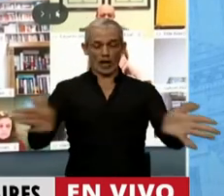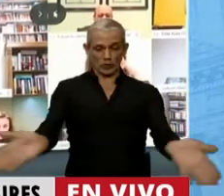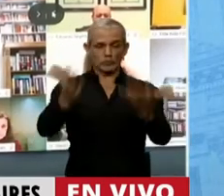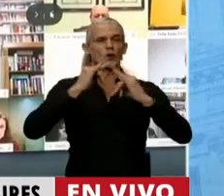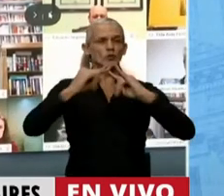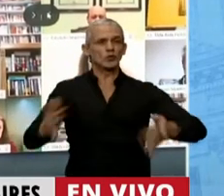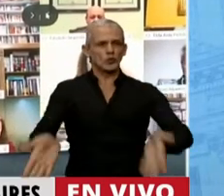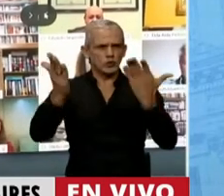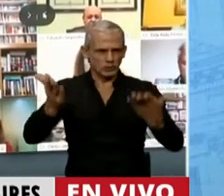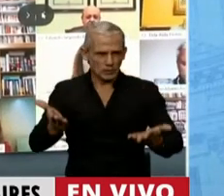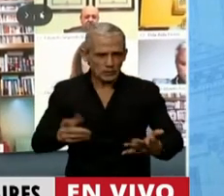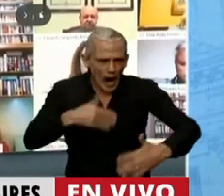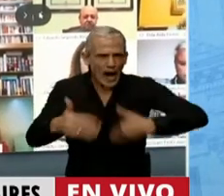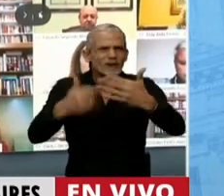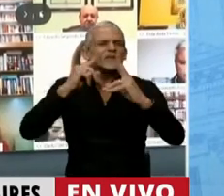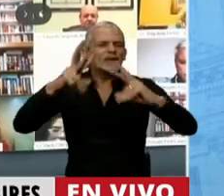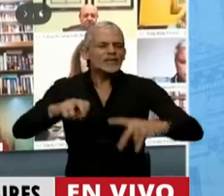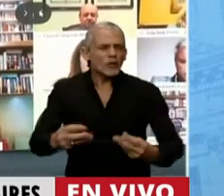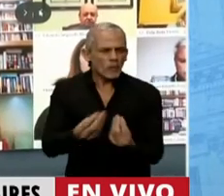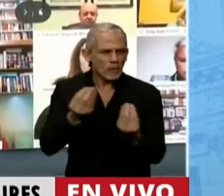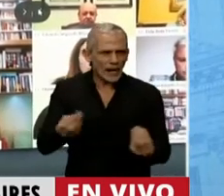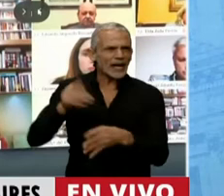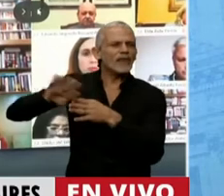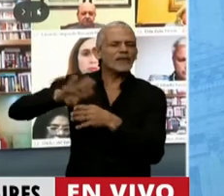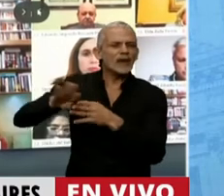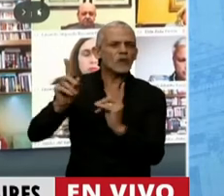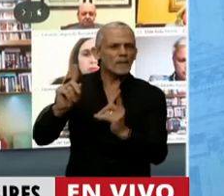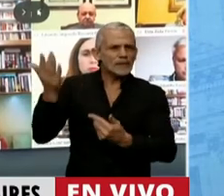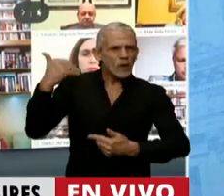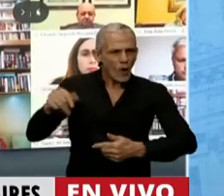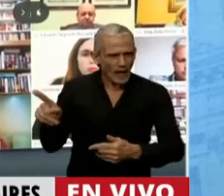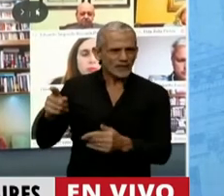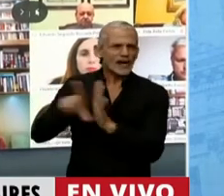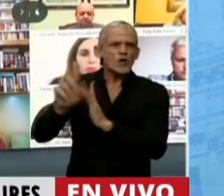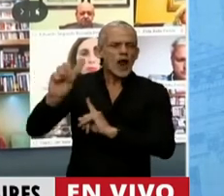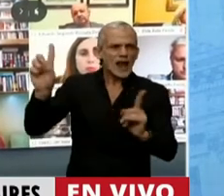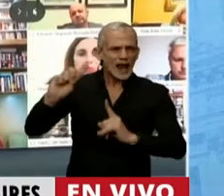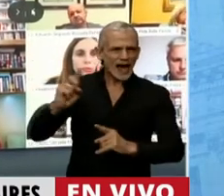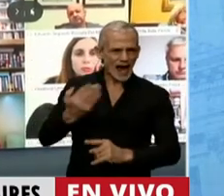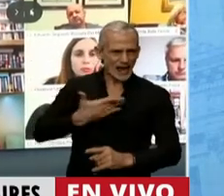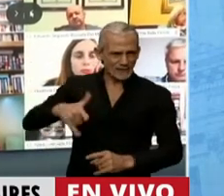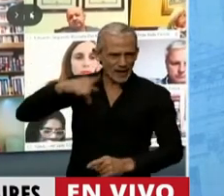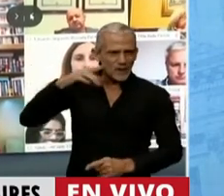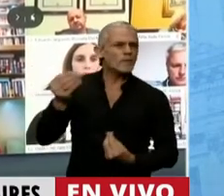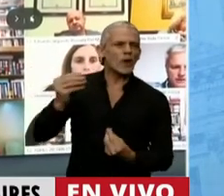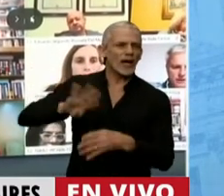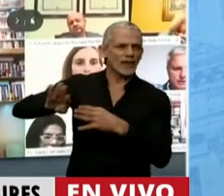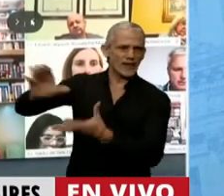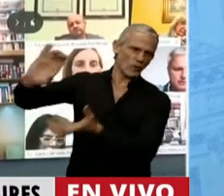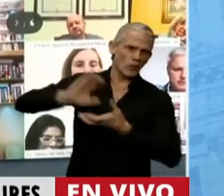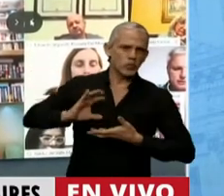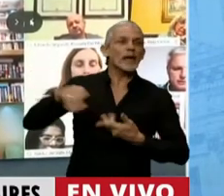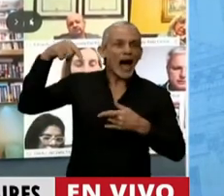por qué no se avanza en determinar qué pasa con la deuda usuraria fraudulenta e ilegítima y por qué se está